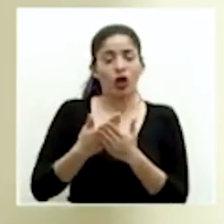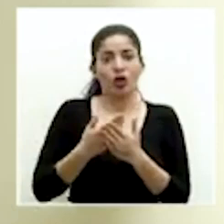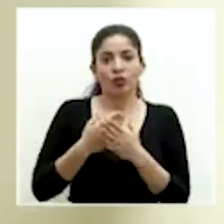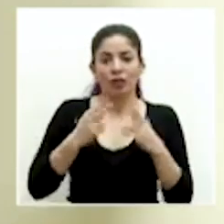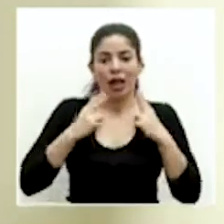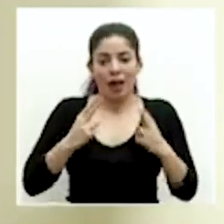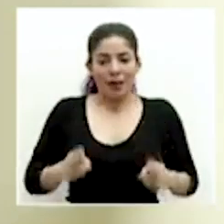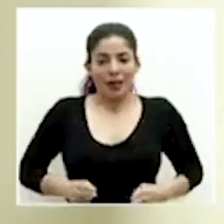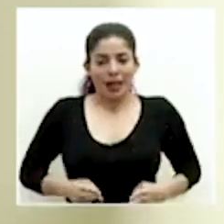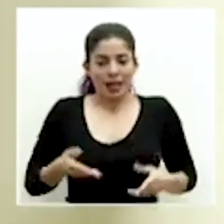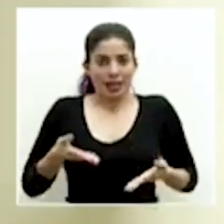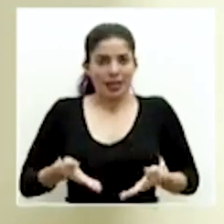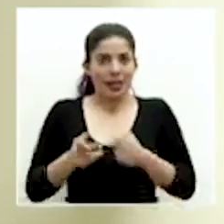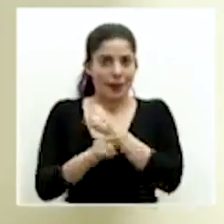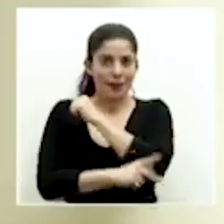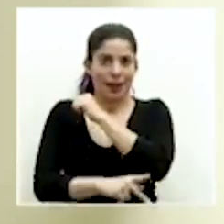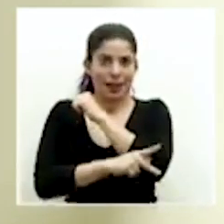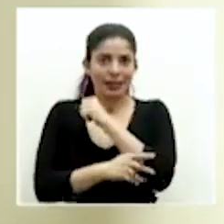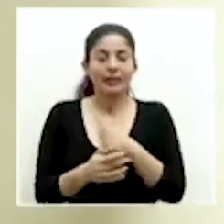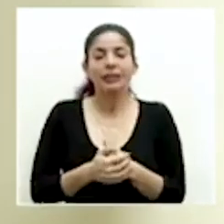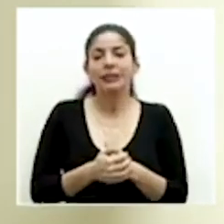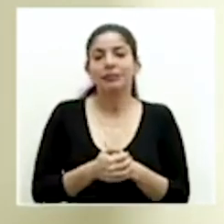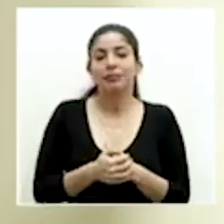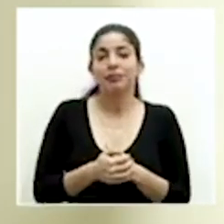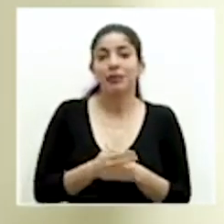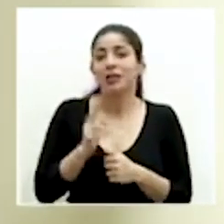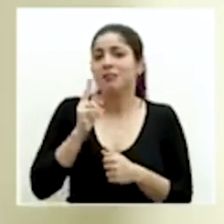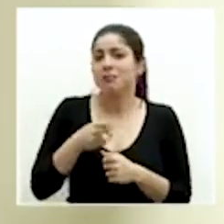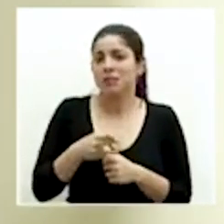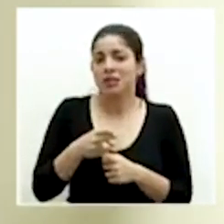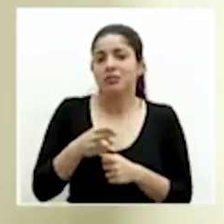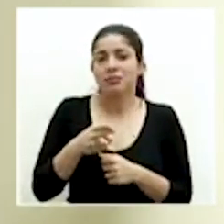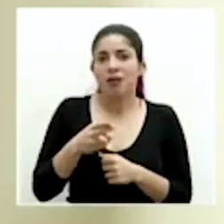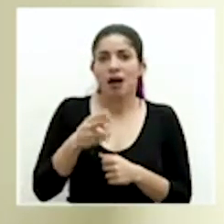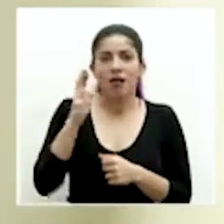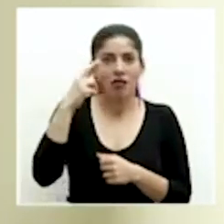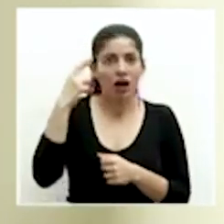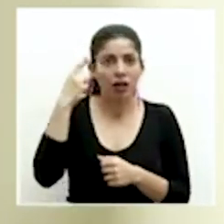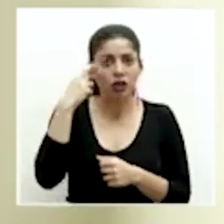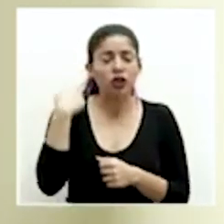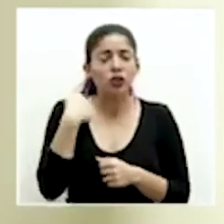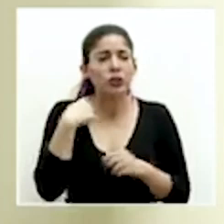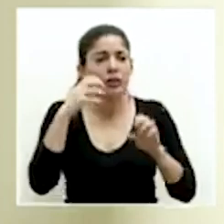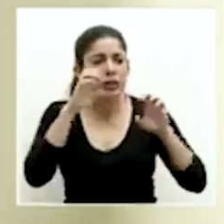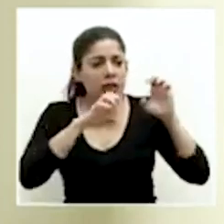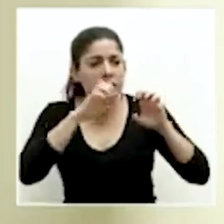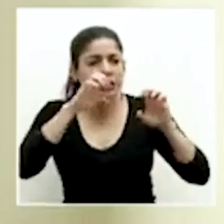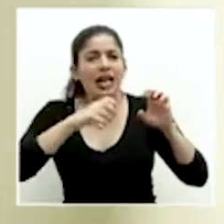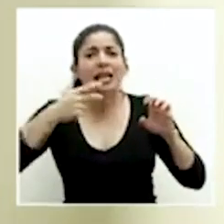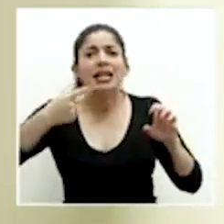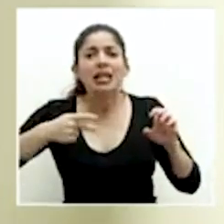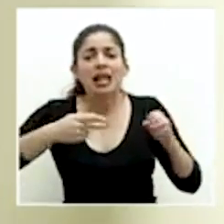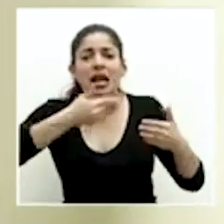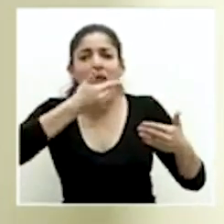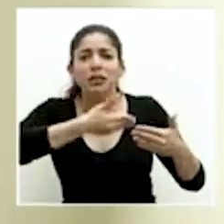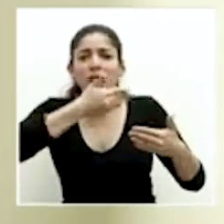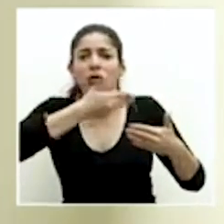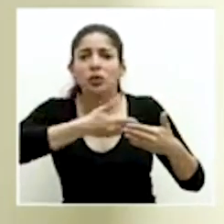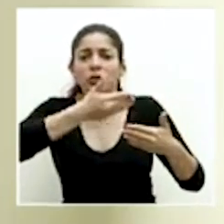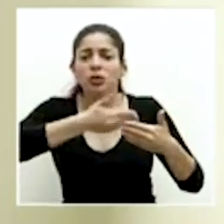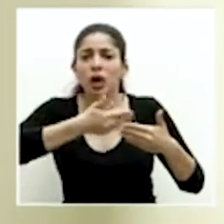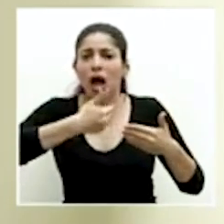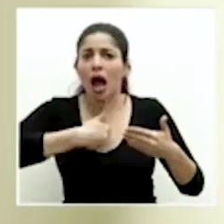habitantes de este país. En esa misma dinámica evaluando los riesgos como se han ido distribuyendo